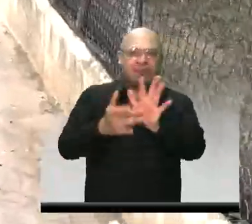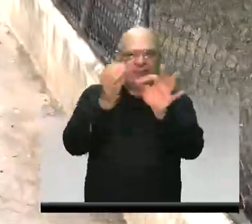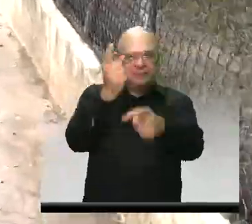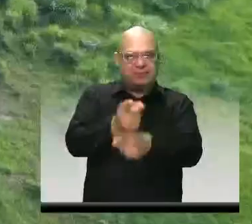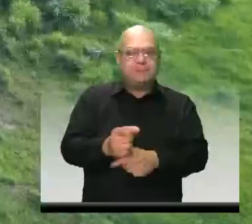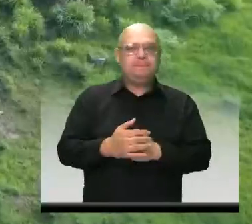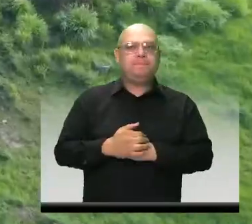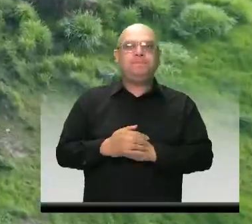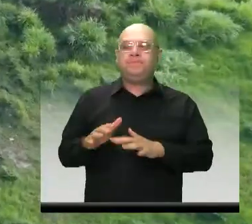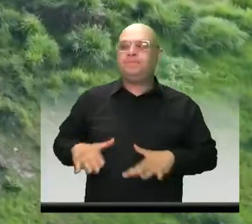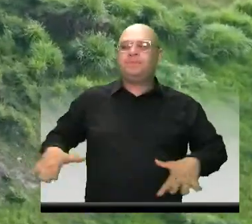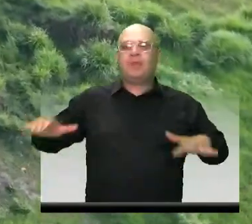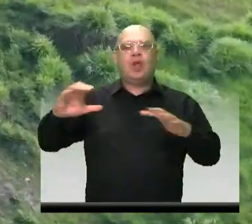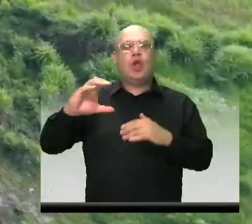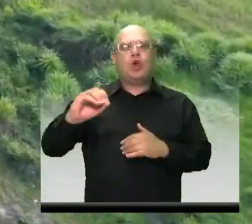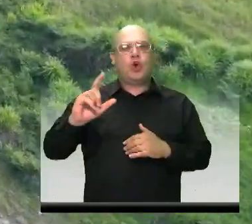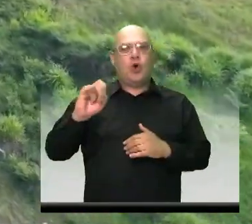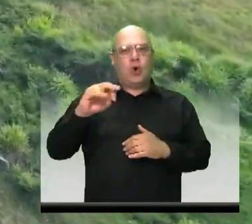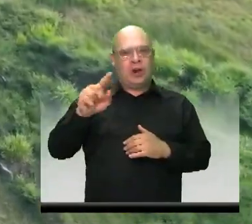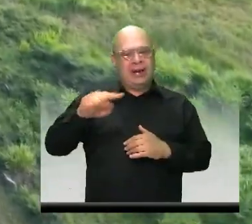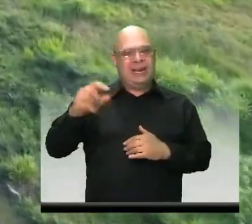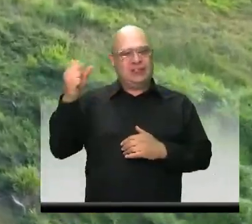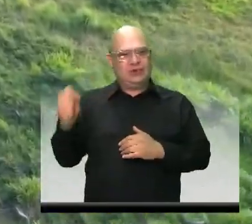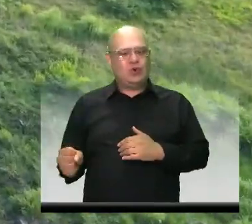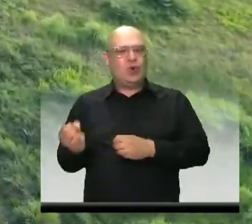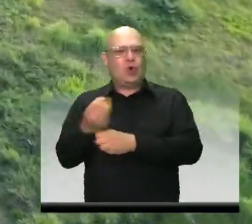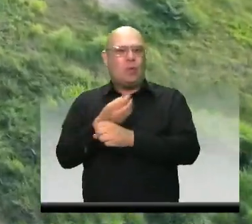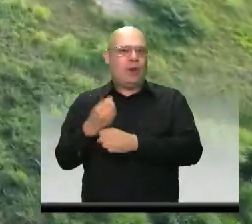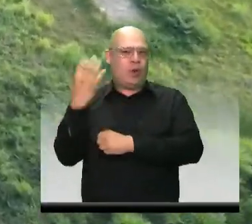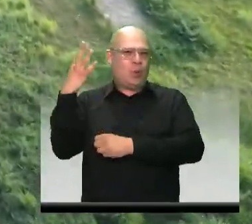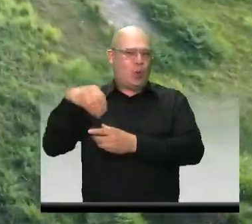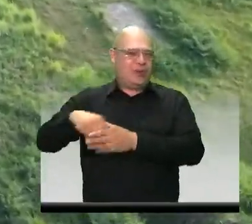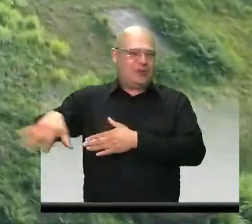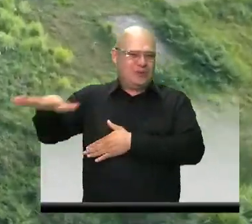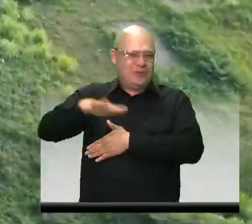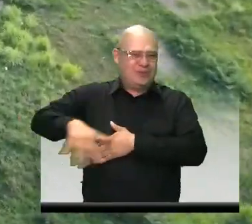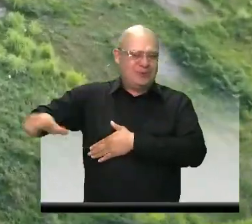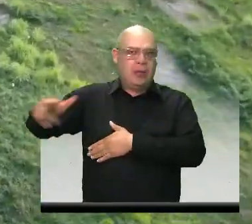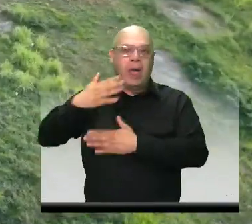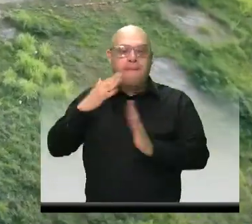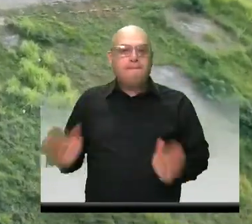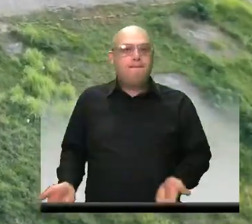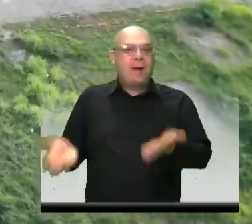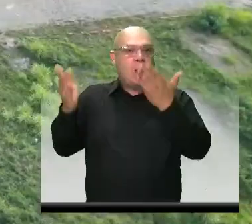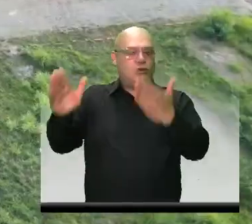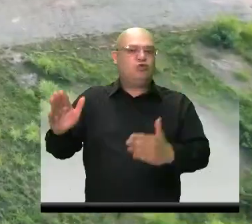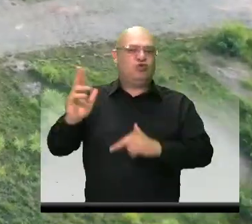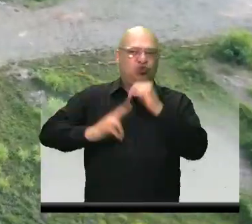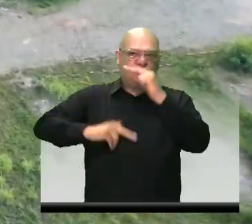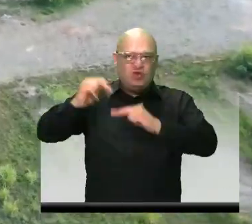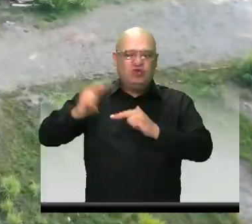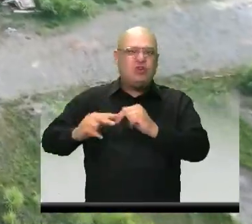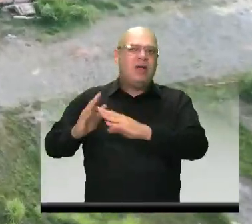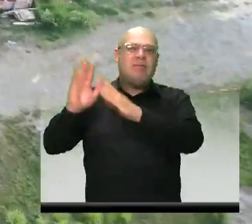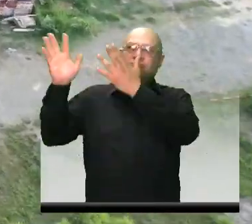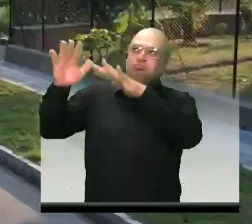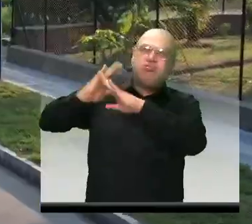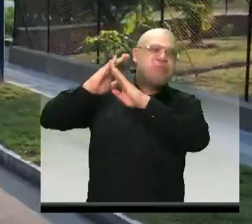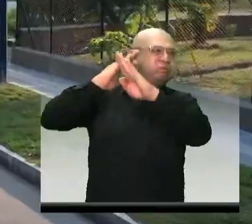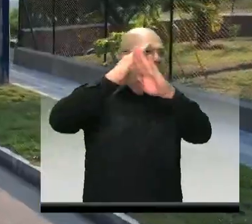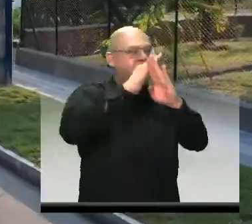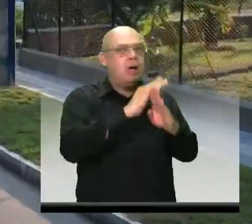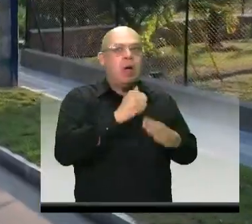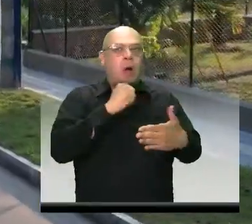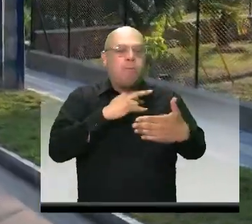Colinas del Sur de la Comuna 4, se busca mejorar las condiciones estructurales, prevenir colapsos, represamientos